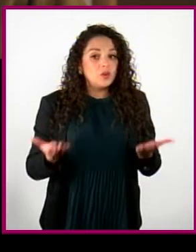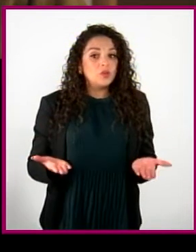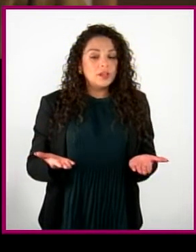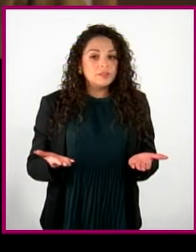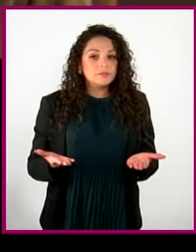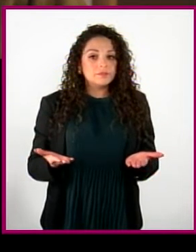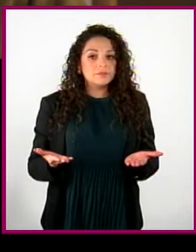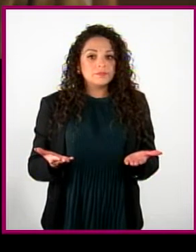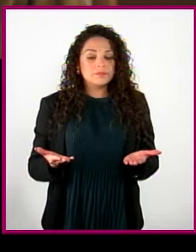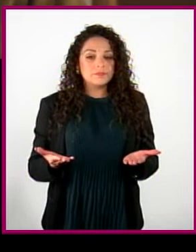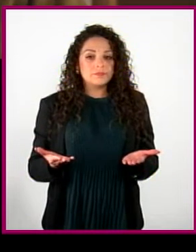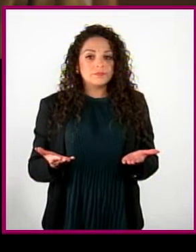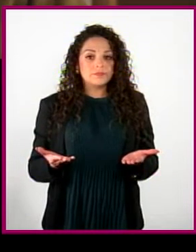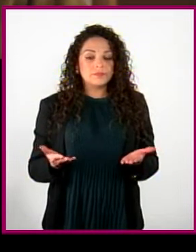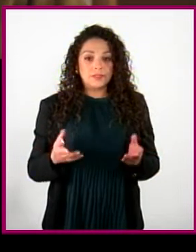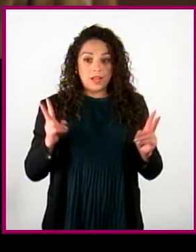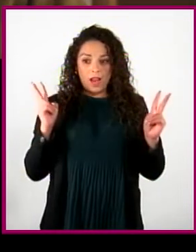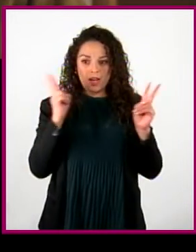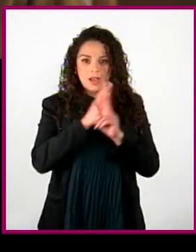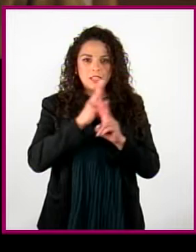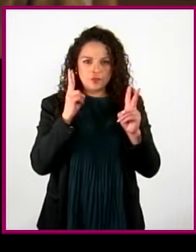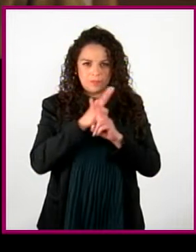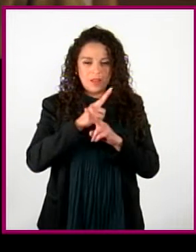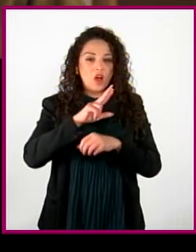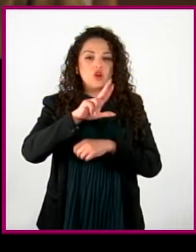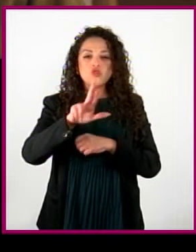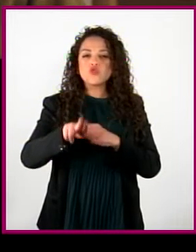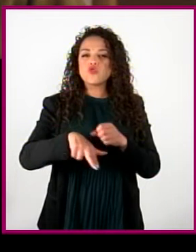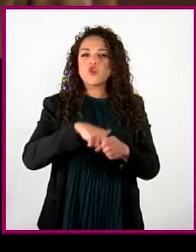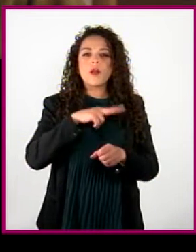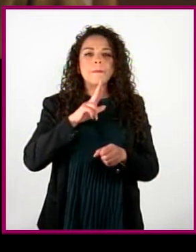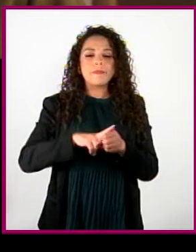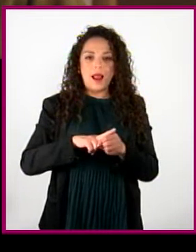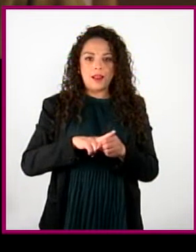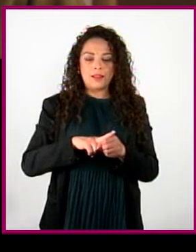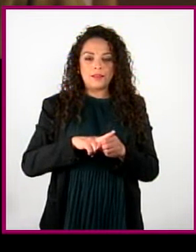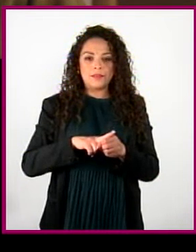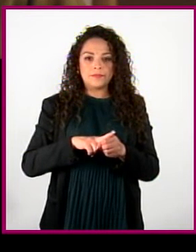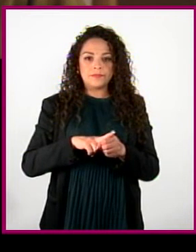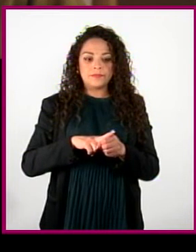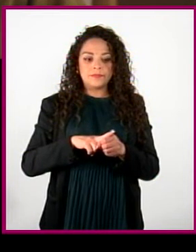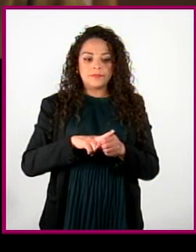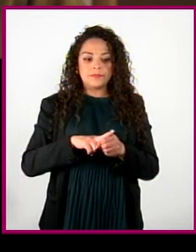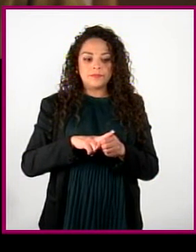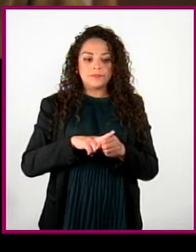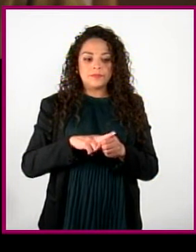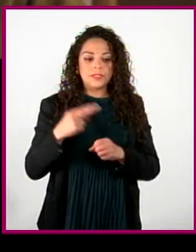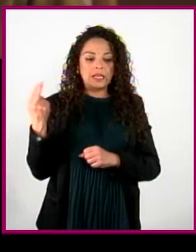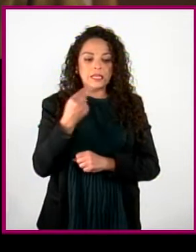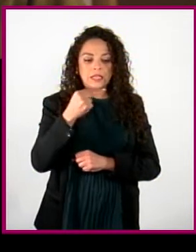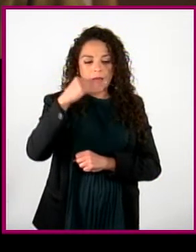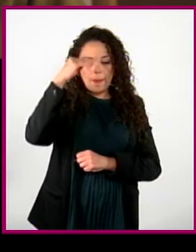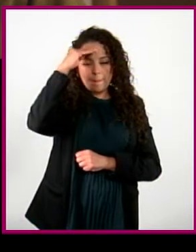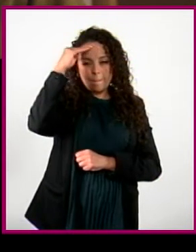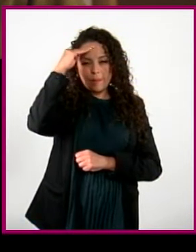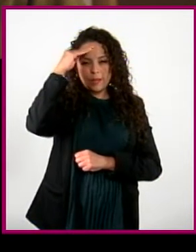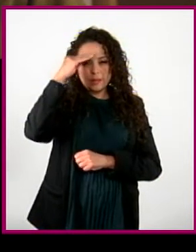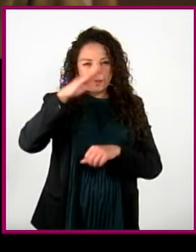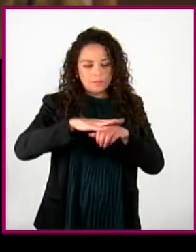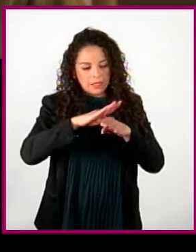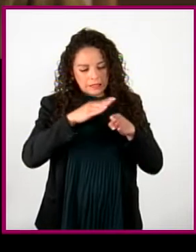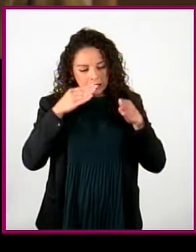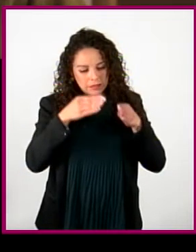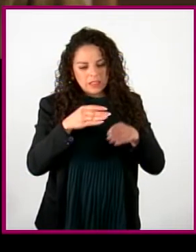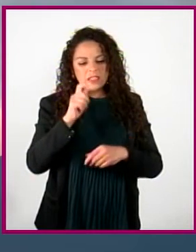deja que la respiración vuelva a ser normal. Para esta práctica de atención, nos concentraremos en las sensaciones de las